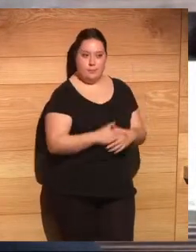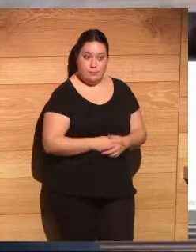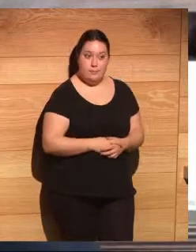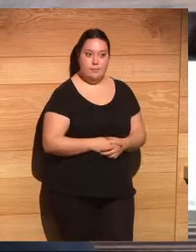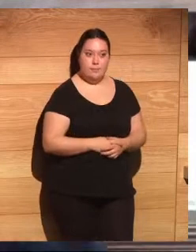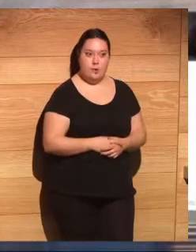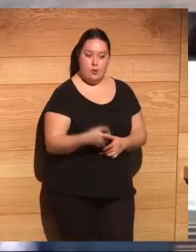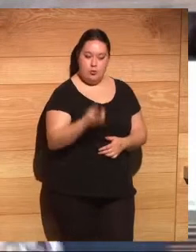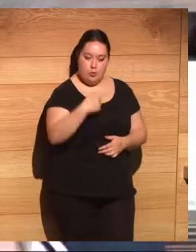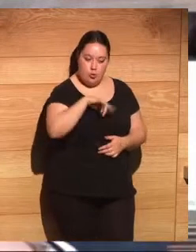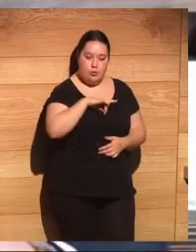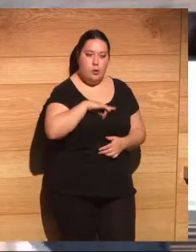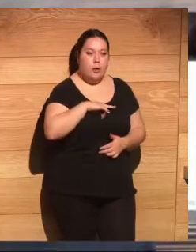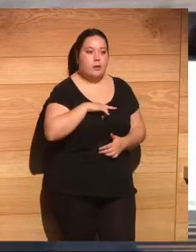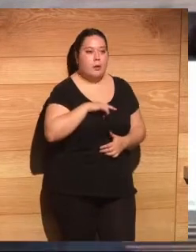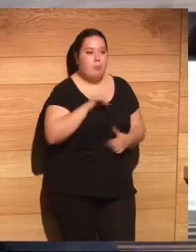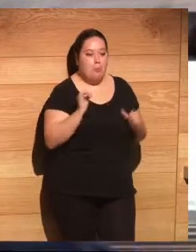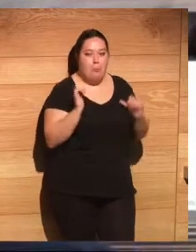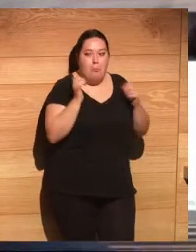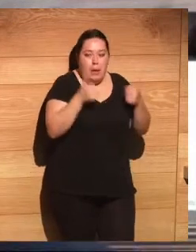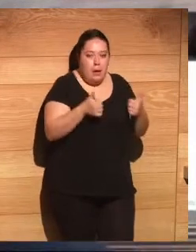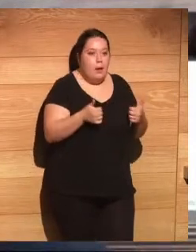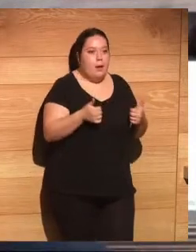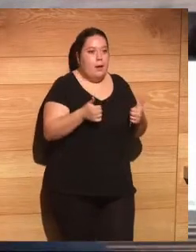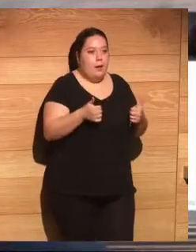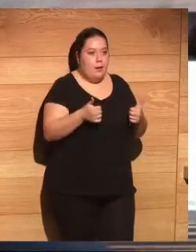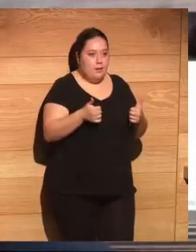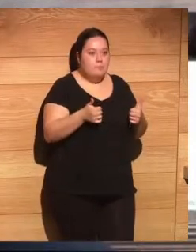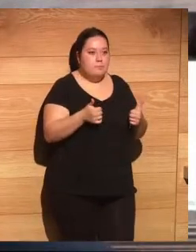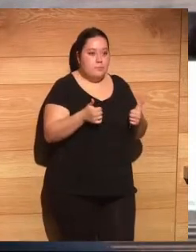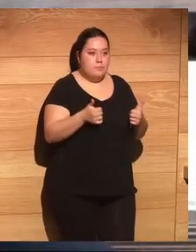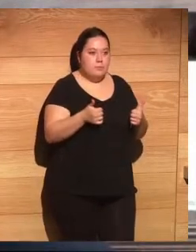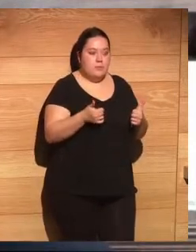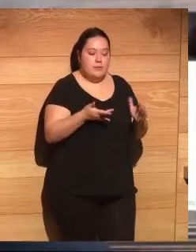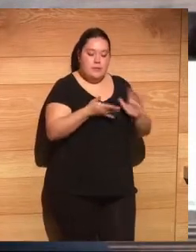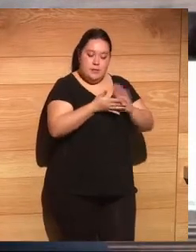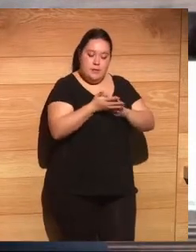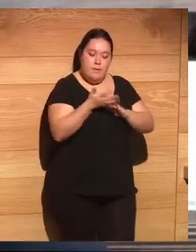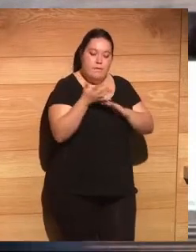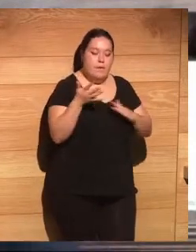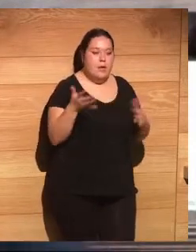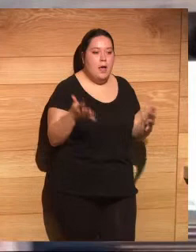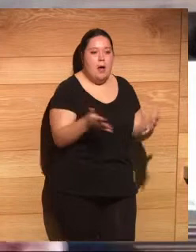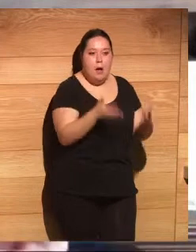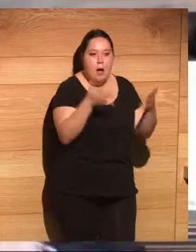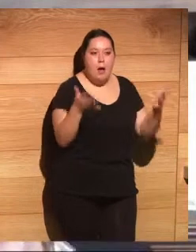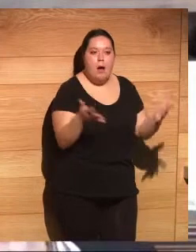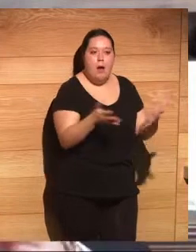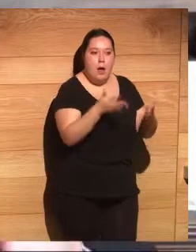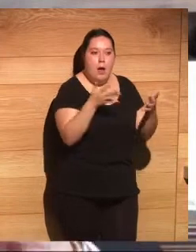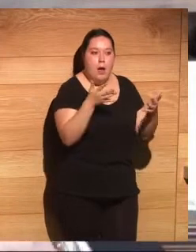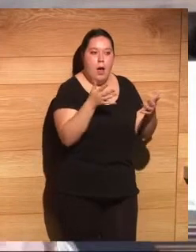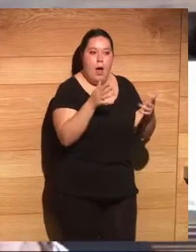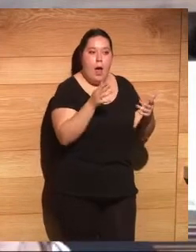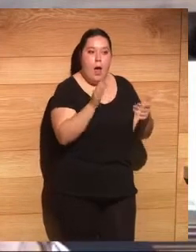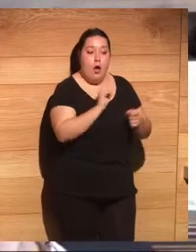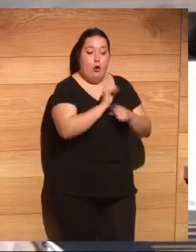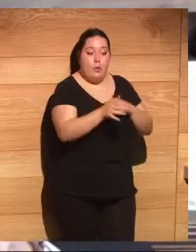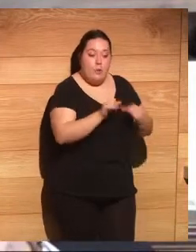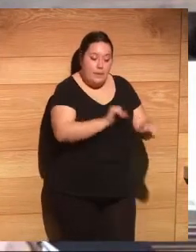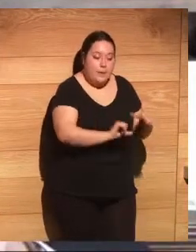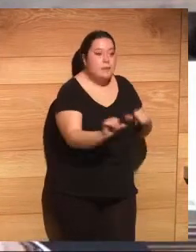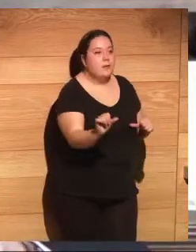en la que estamos entrando y eso lo favorece mucho el post-Covid porque ha representado un periodo de